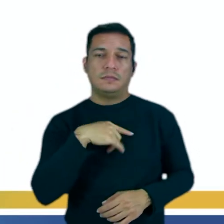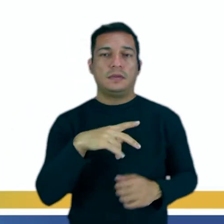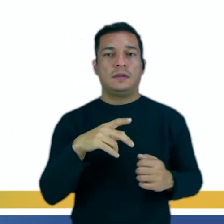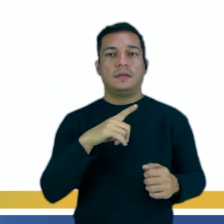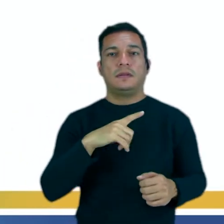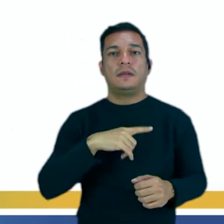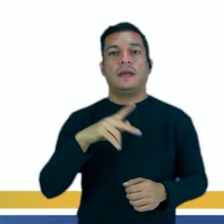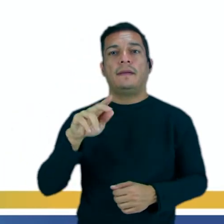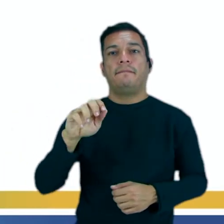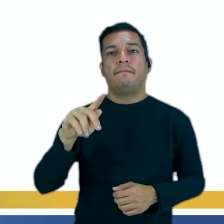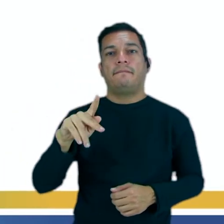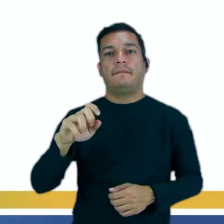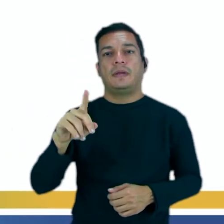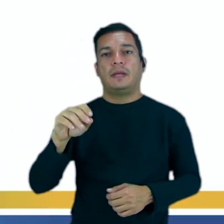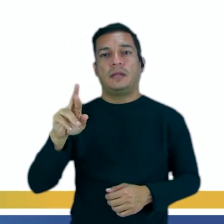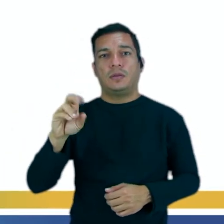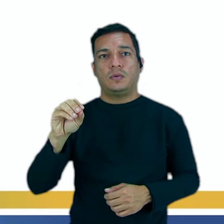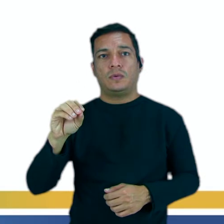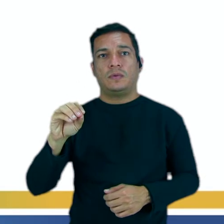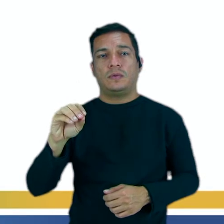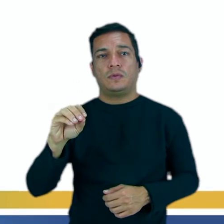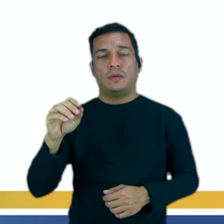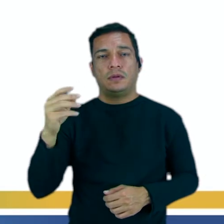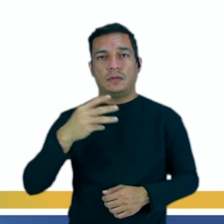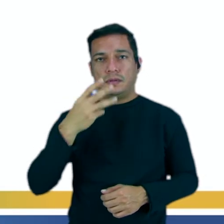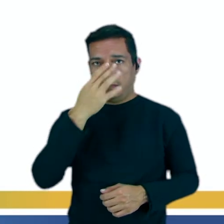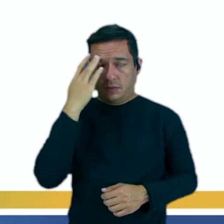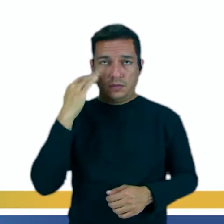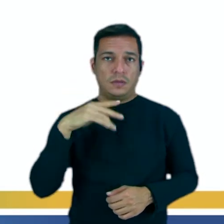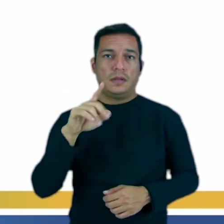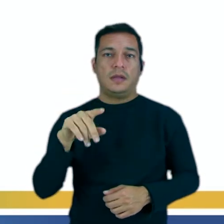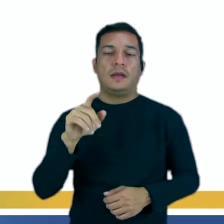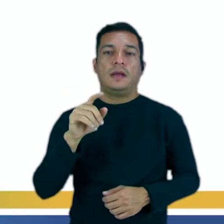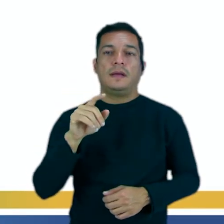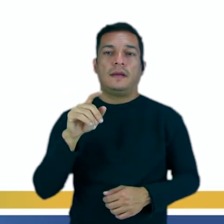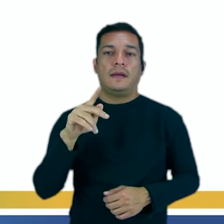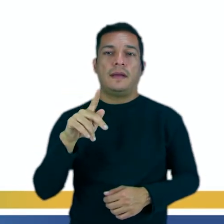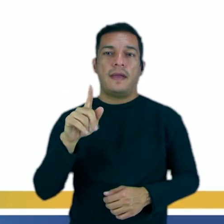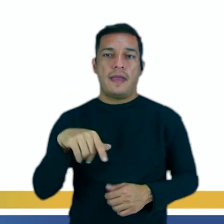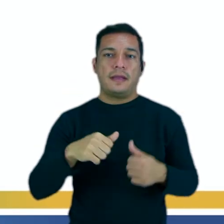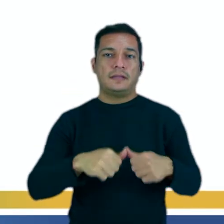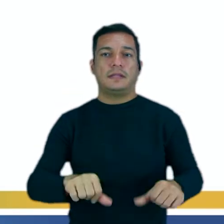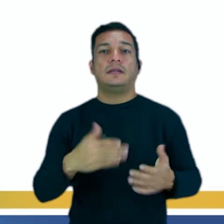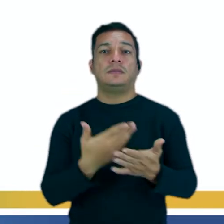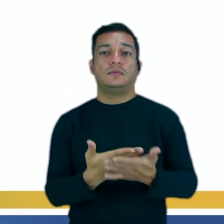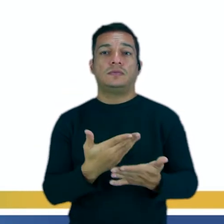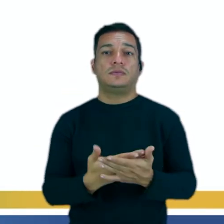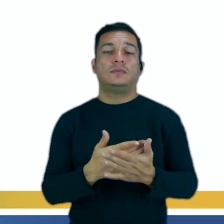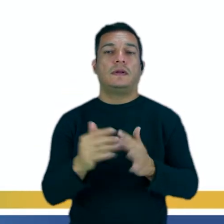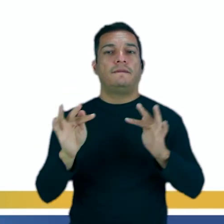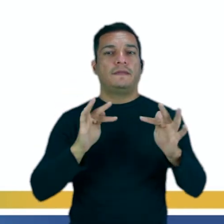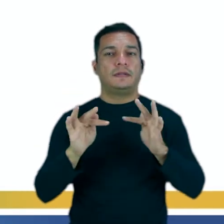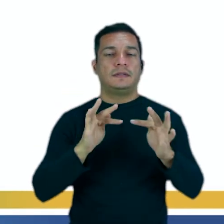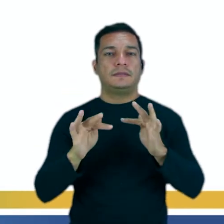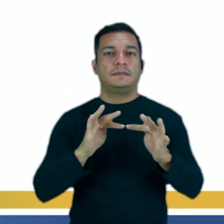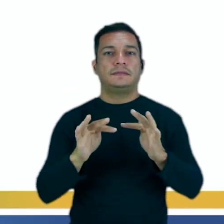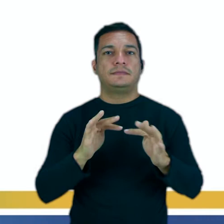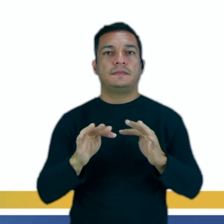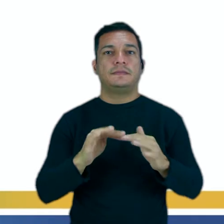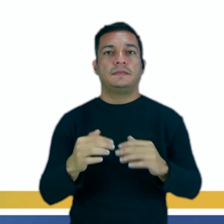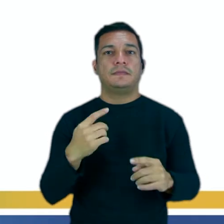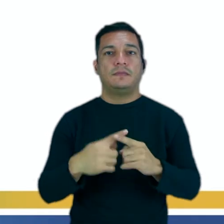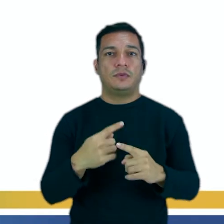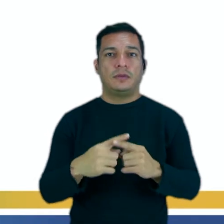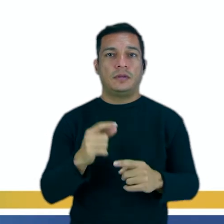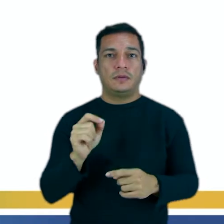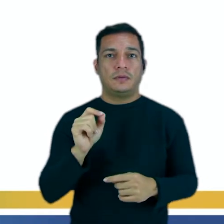tengo Pedro. ¿Pedro es quién? Tercera persona, él. Entonces, él está estudiando física, ¿sí? Porque el